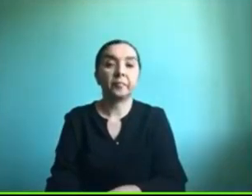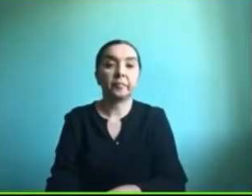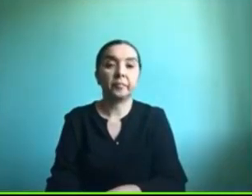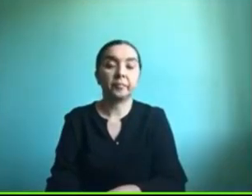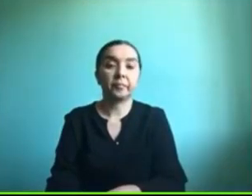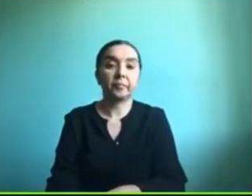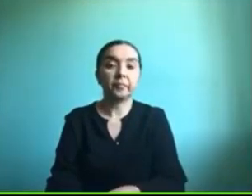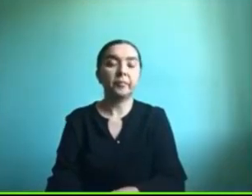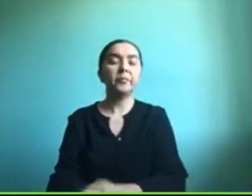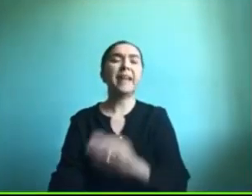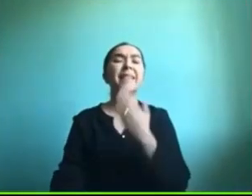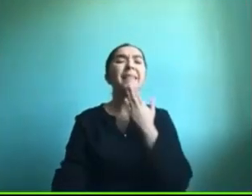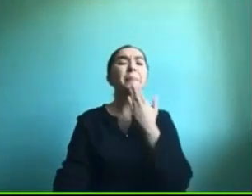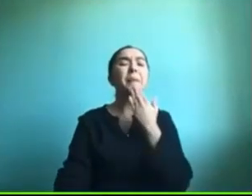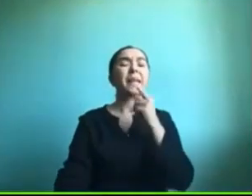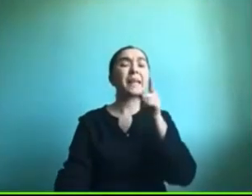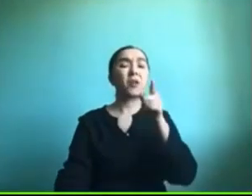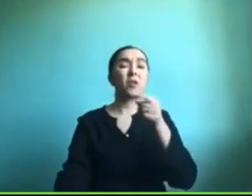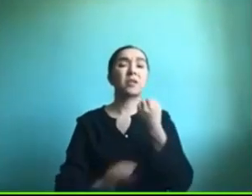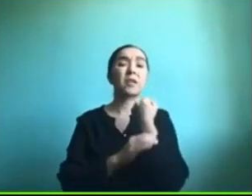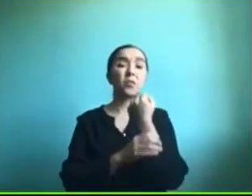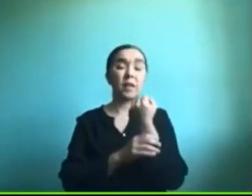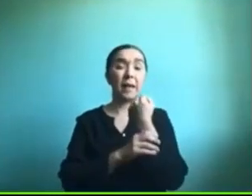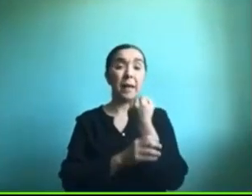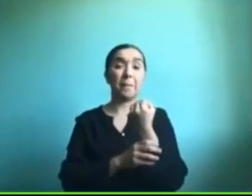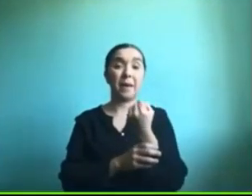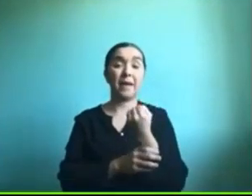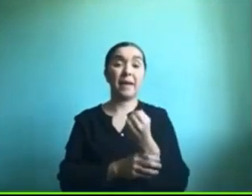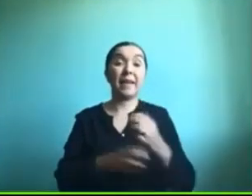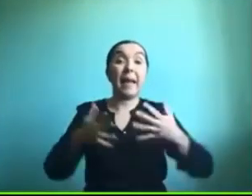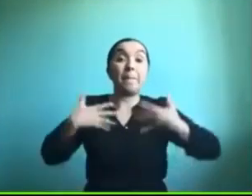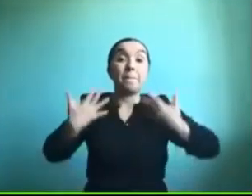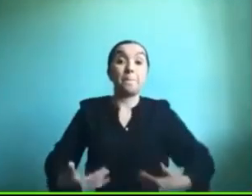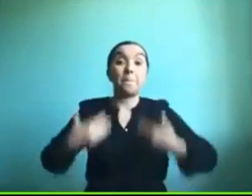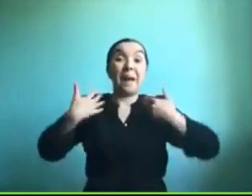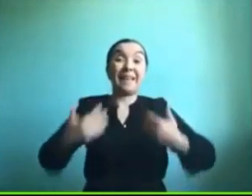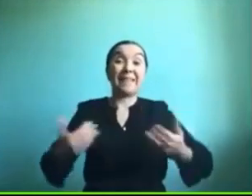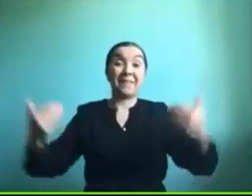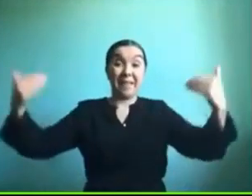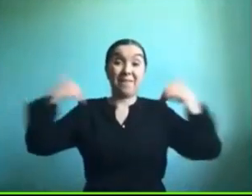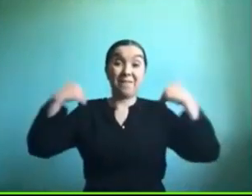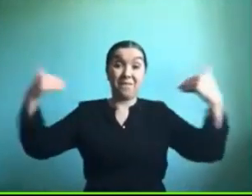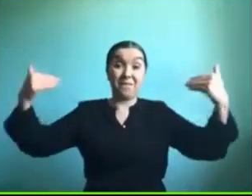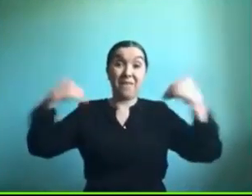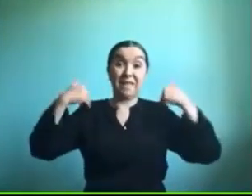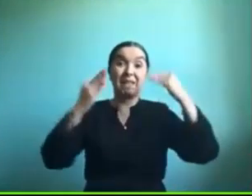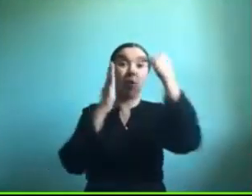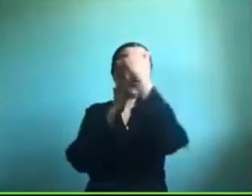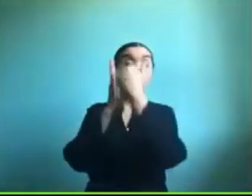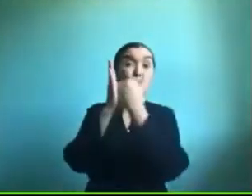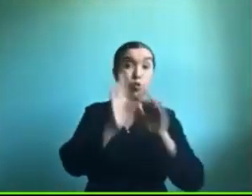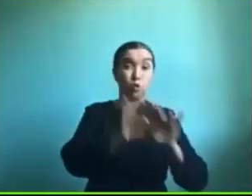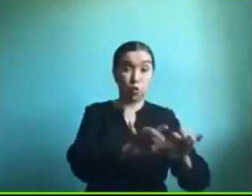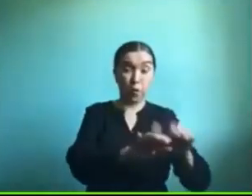de movimiento físico en personas con discapacidad es decir actividad física asociadas a diversas patologías